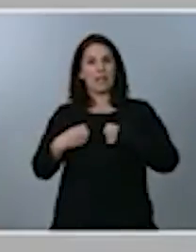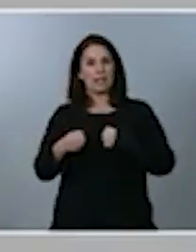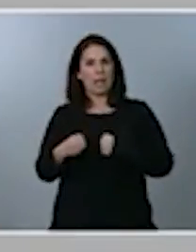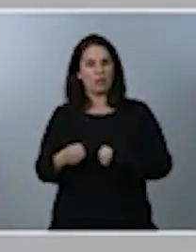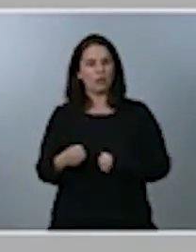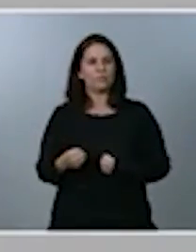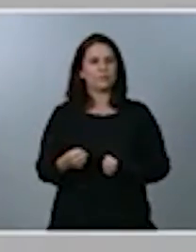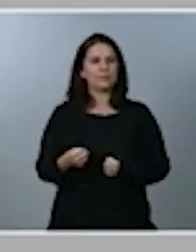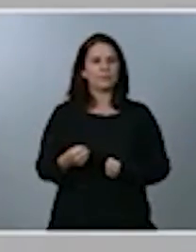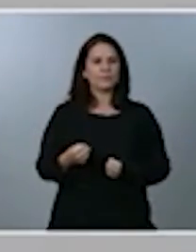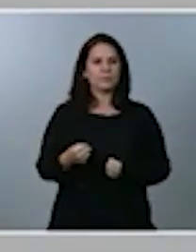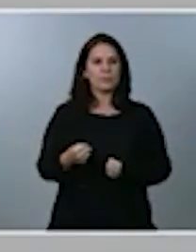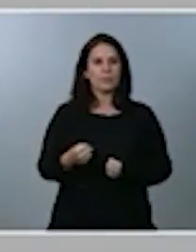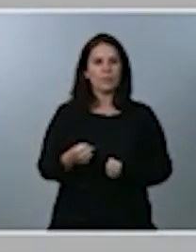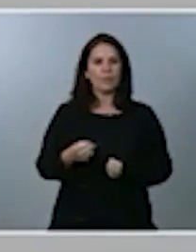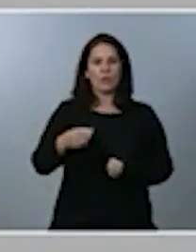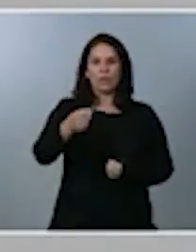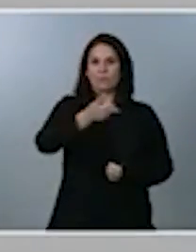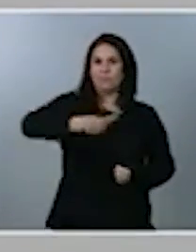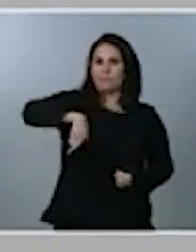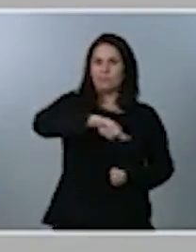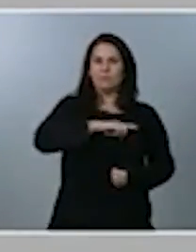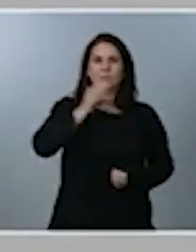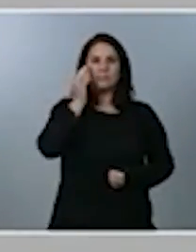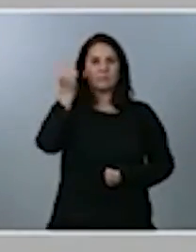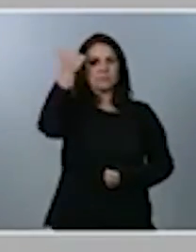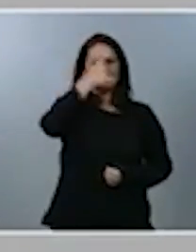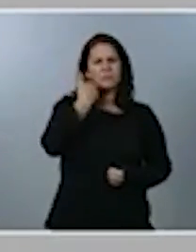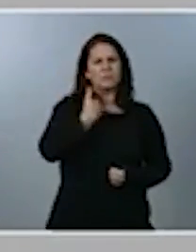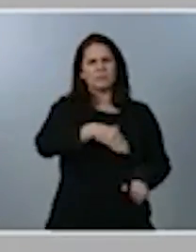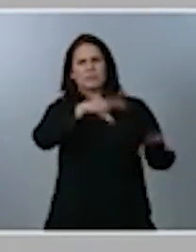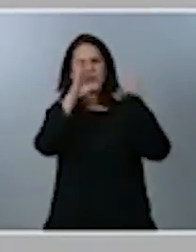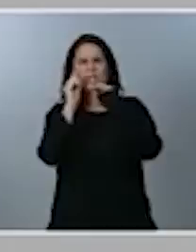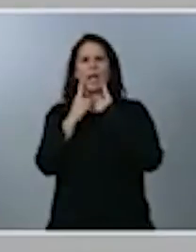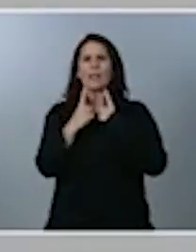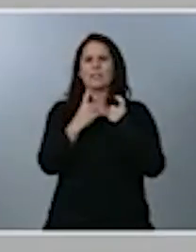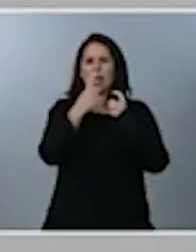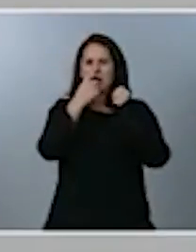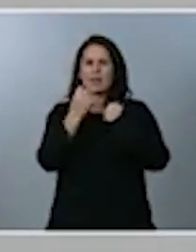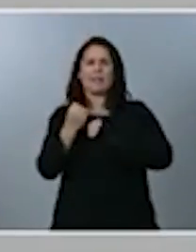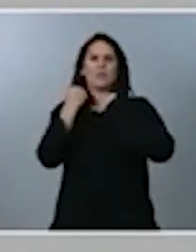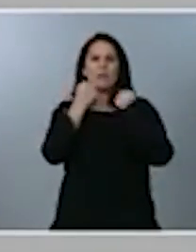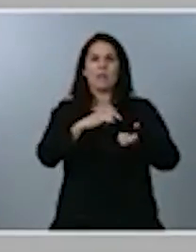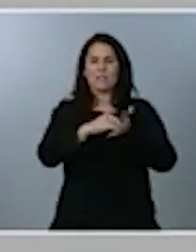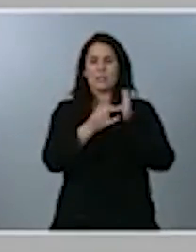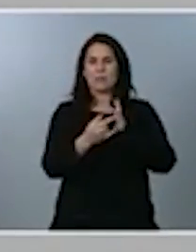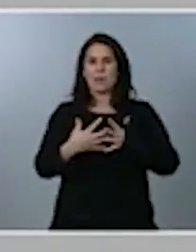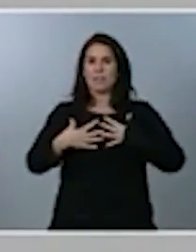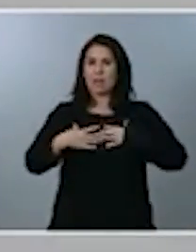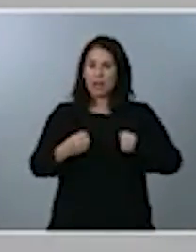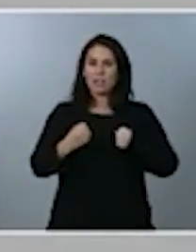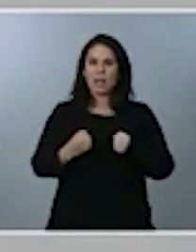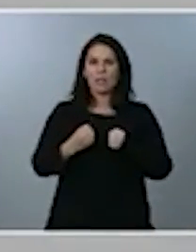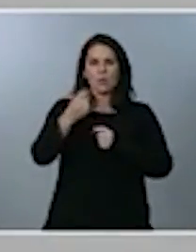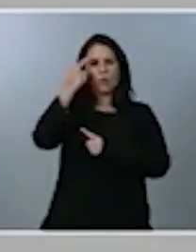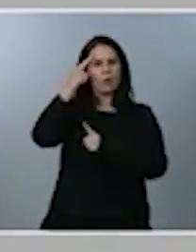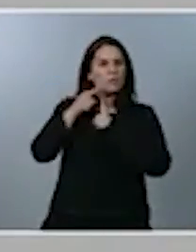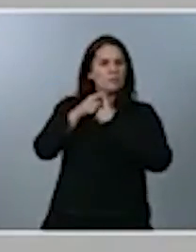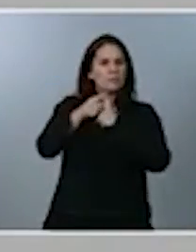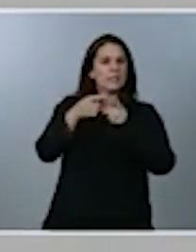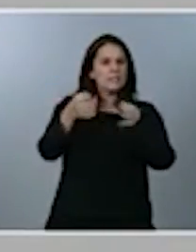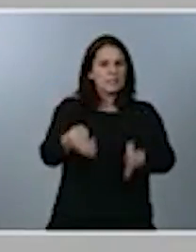todas hemos aprendido la necesidad de reforzar nuestro sistema sanitario para que sea un sistema que esté siempre de forma